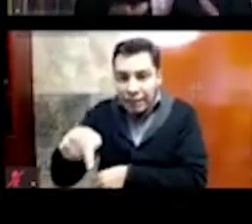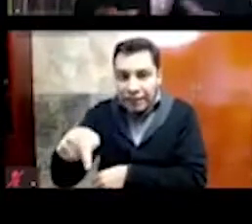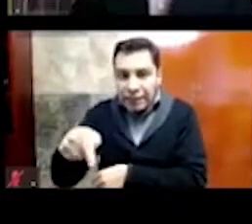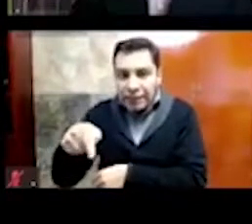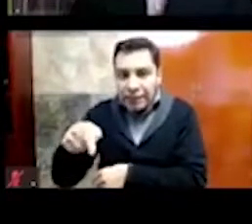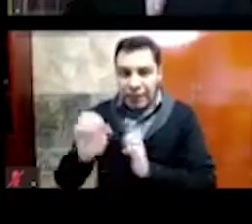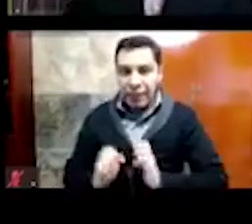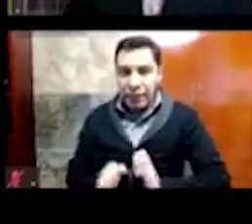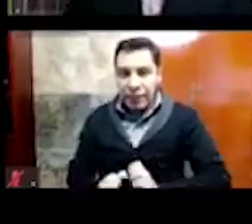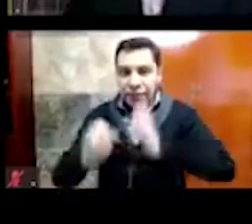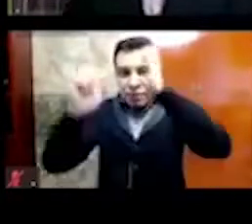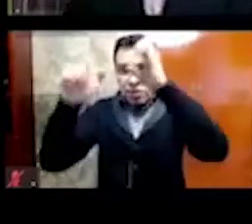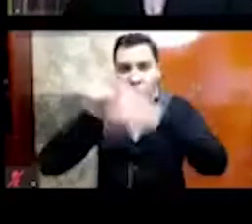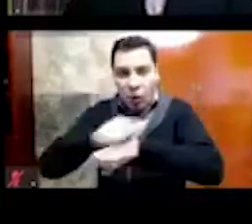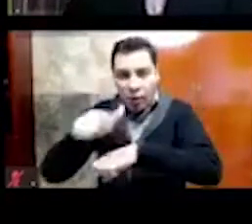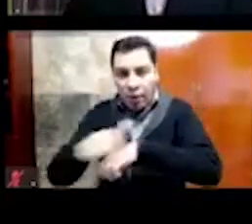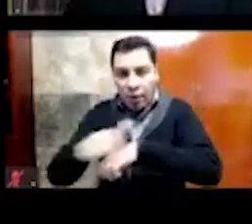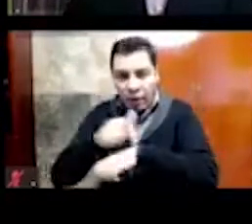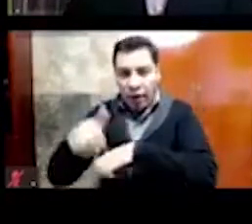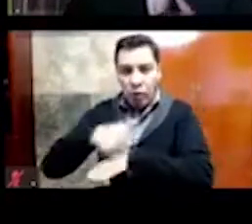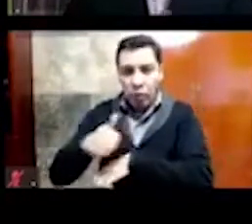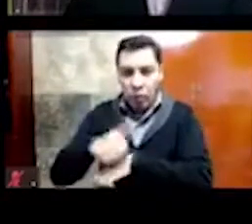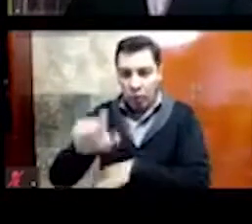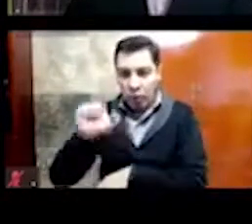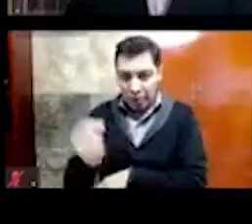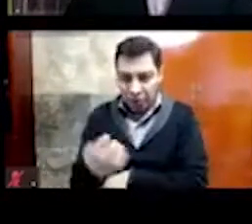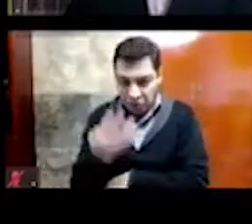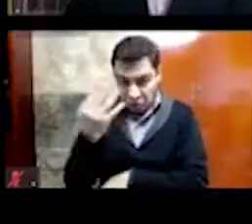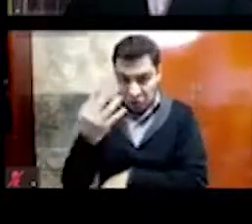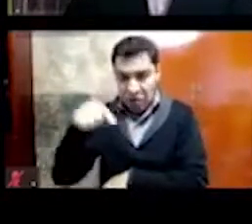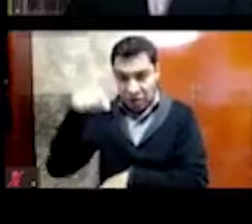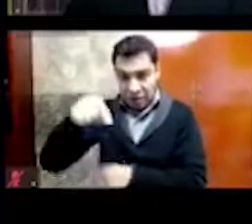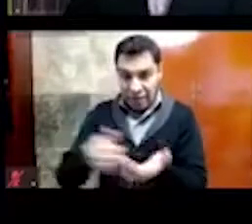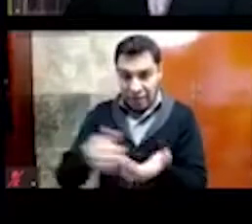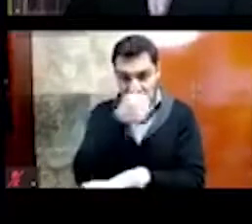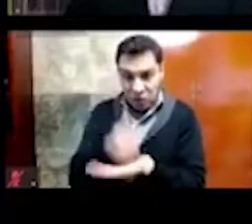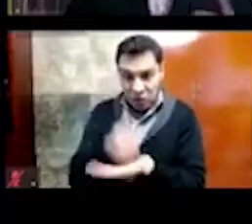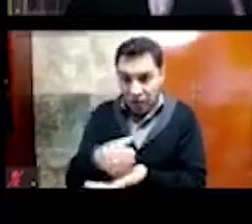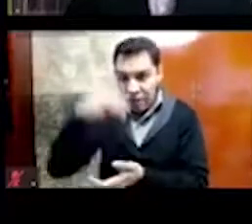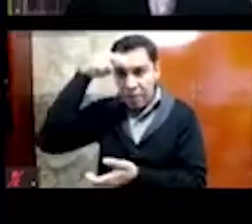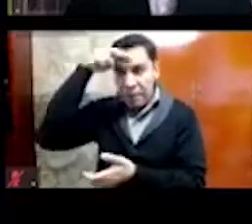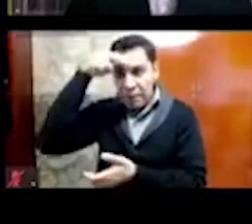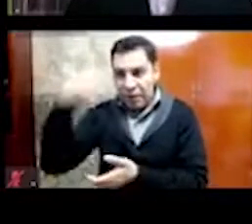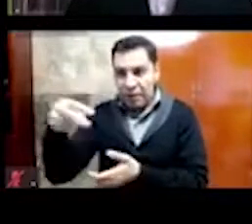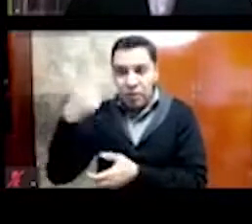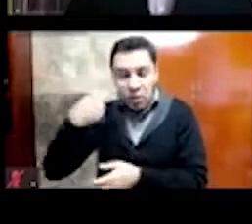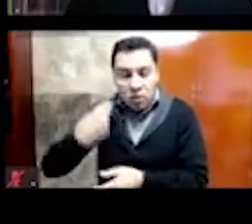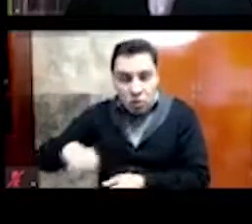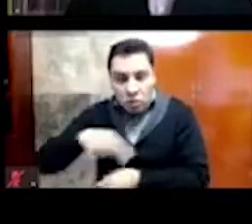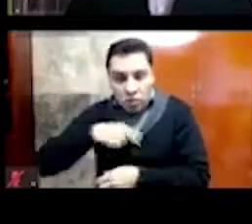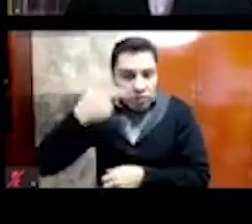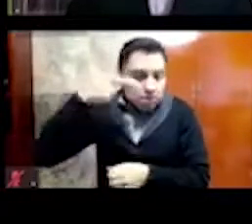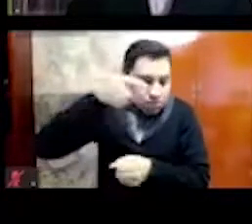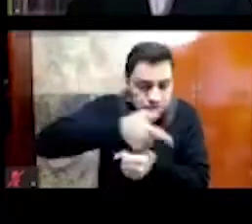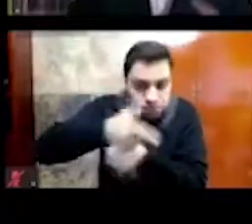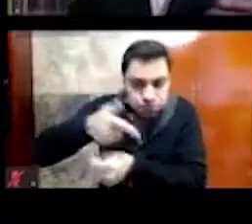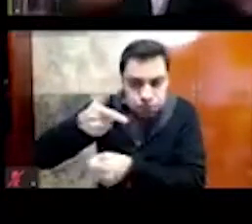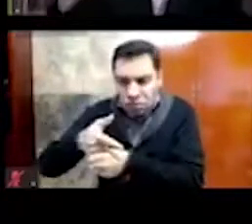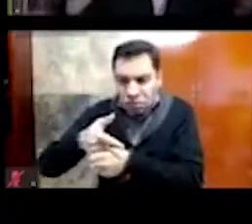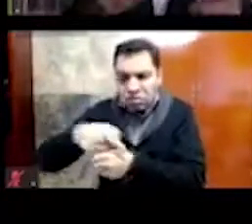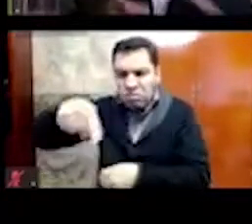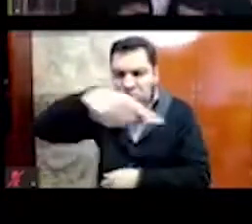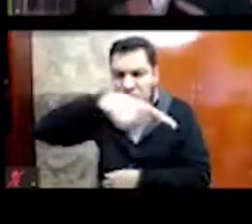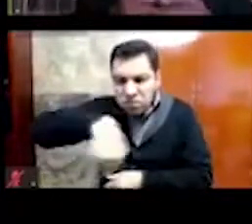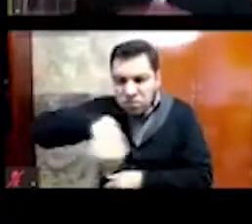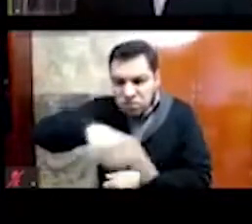ocurrió en las excavaciones, y cuando nosotros encontramos estos restos de superficie de estuco con los orificios, donde iban